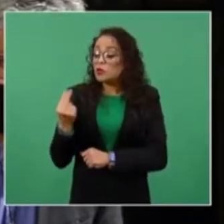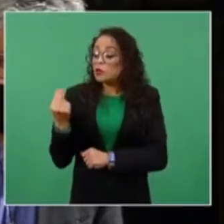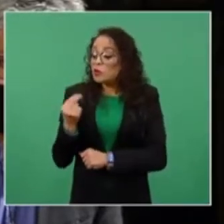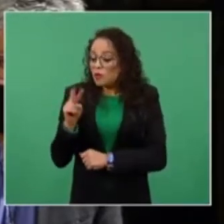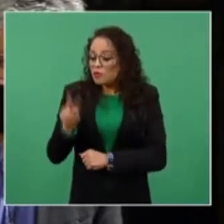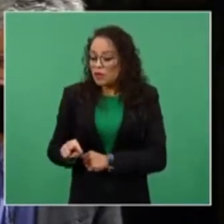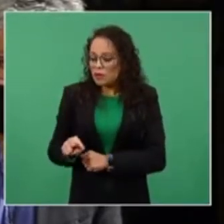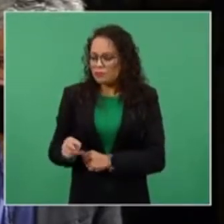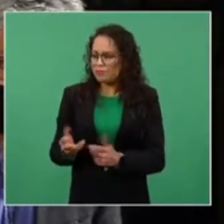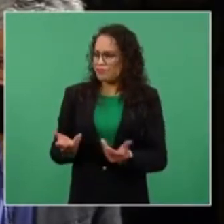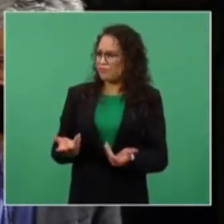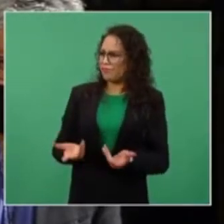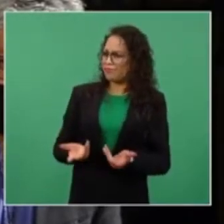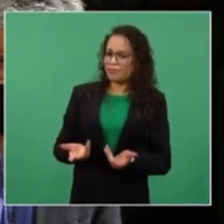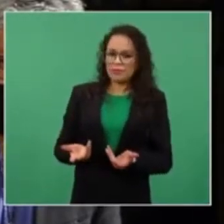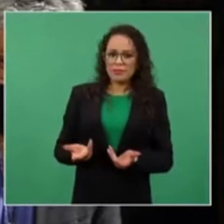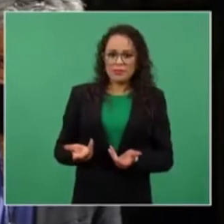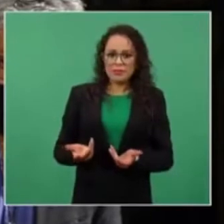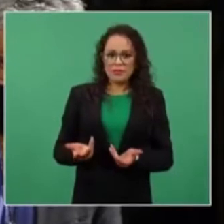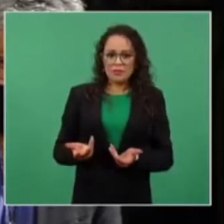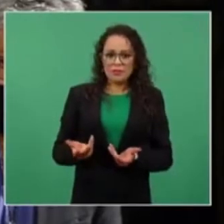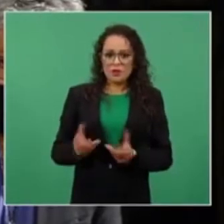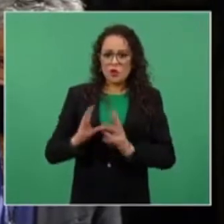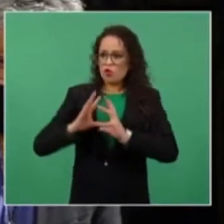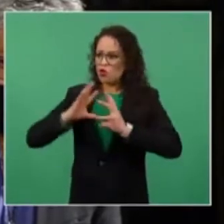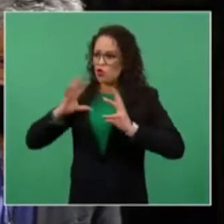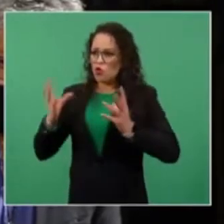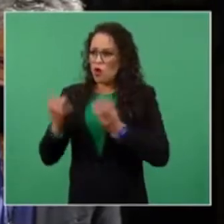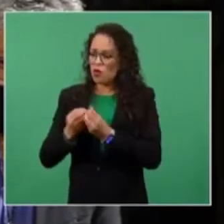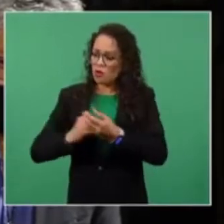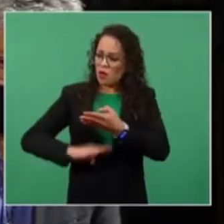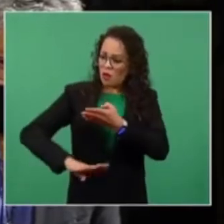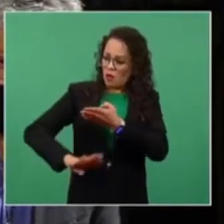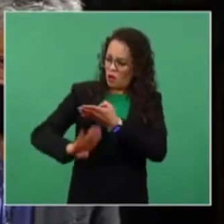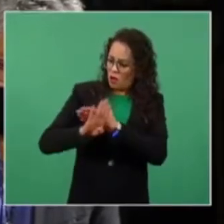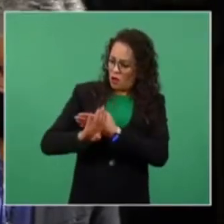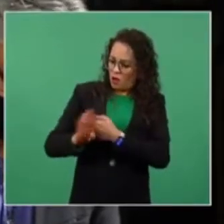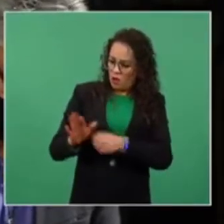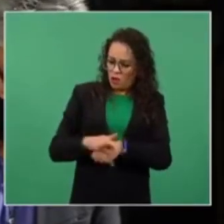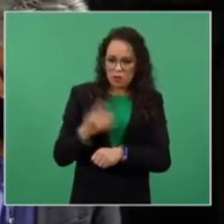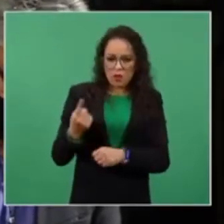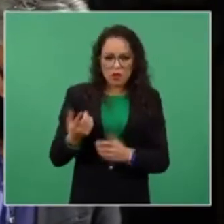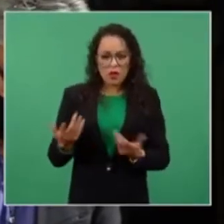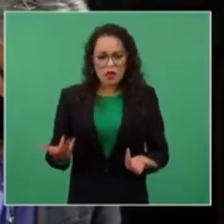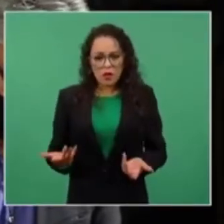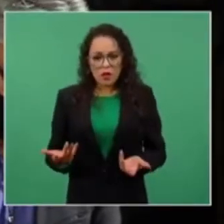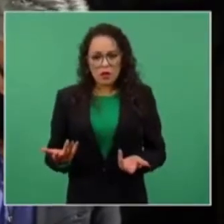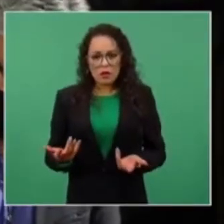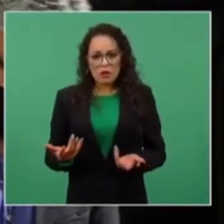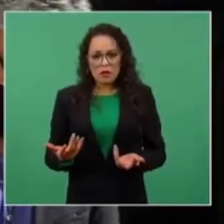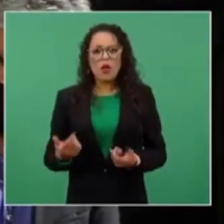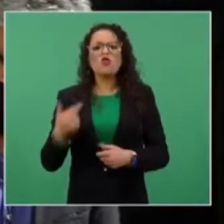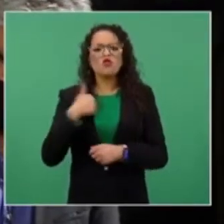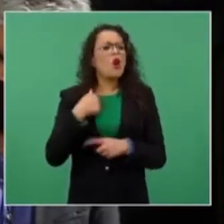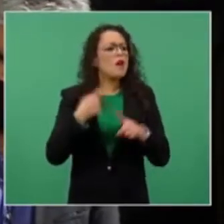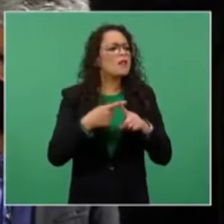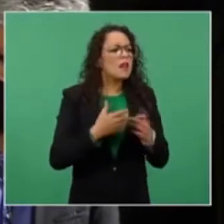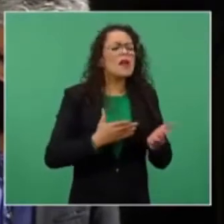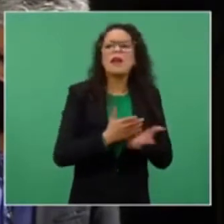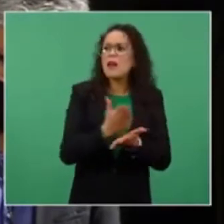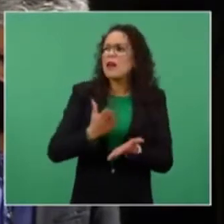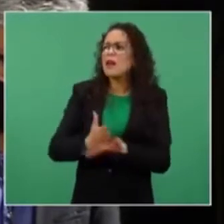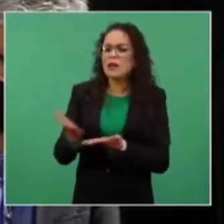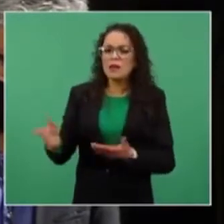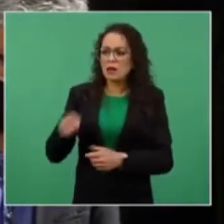artículo 19. Es un sistema que se te viene encima cuando tú pisas algo. ¿A quién fue? Si el señor Alejandro Encinas